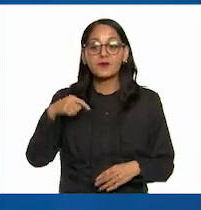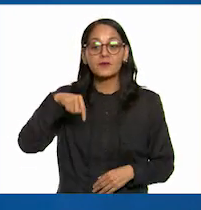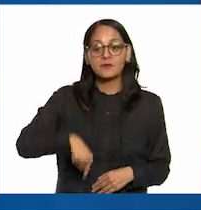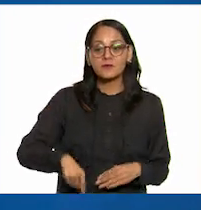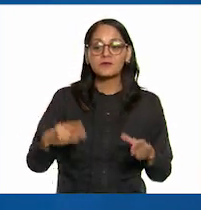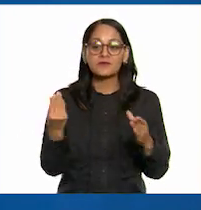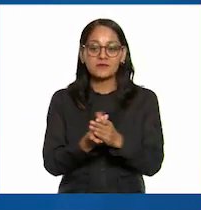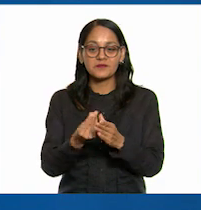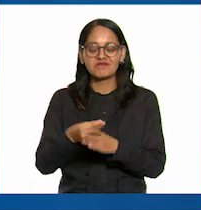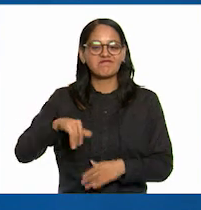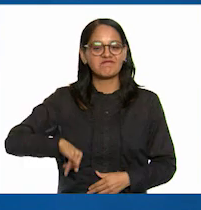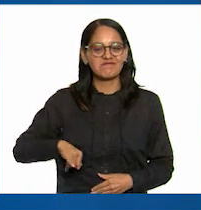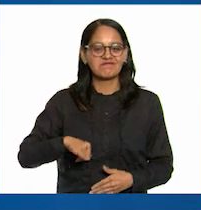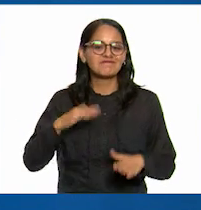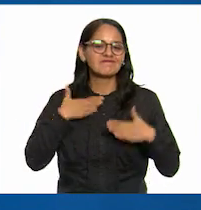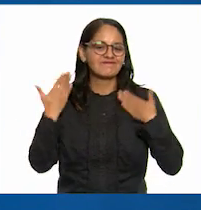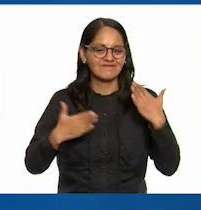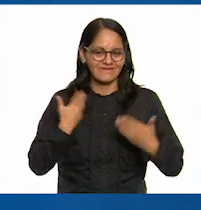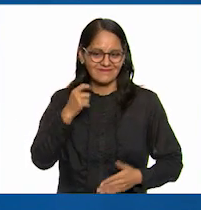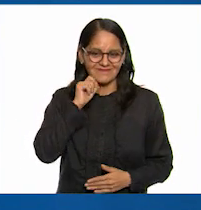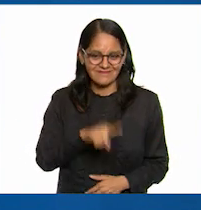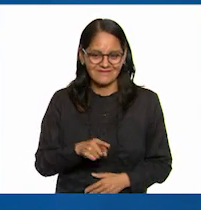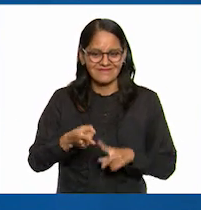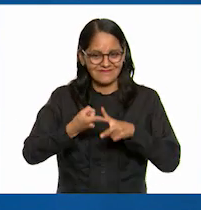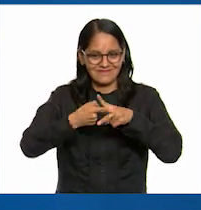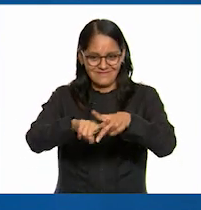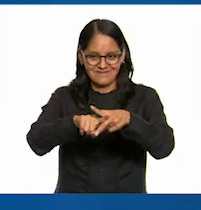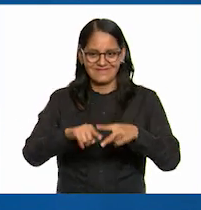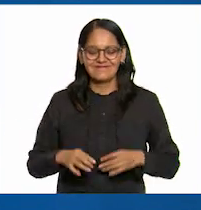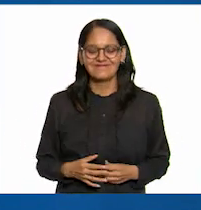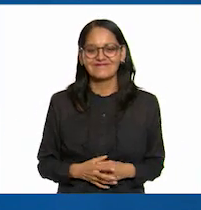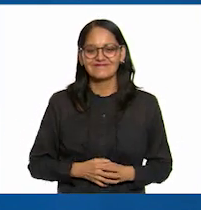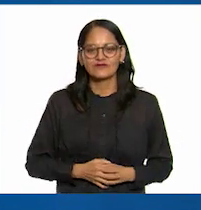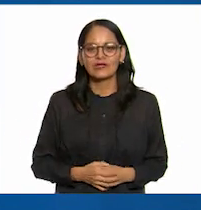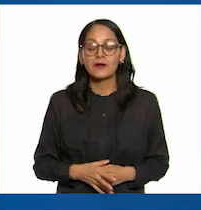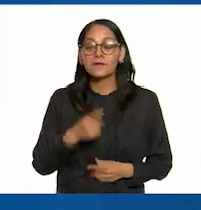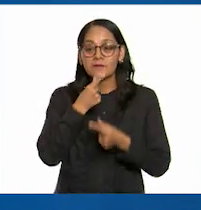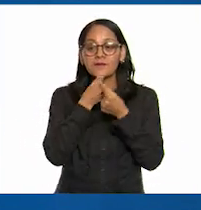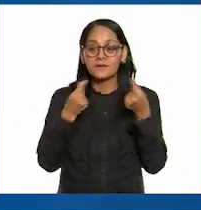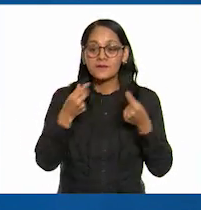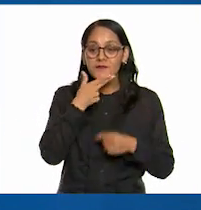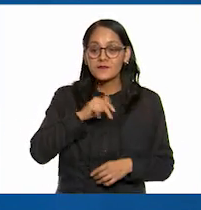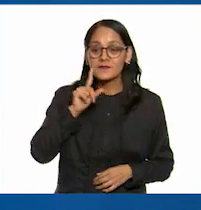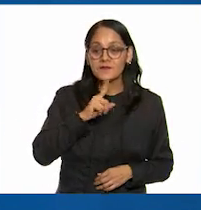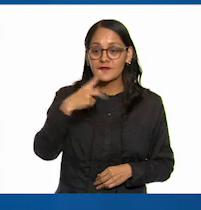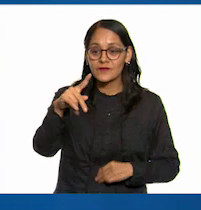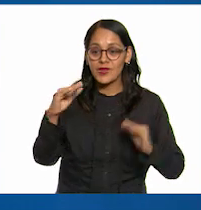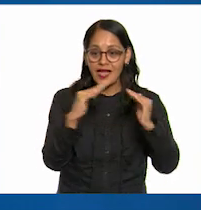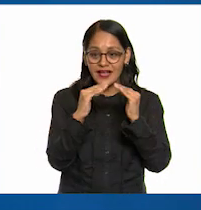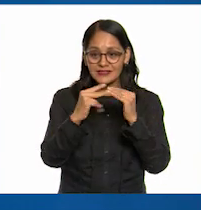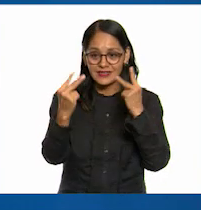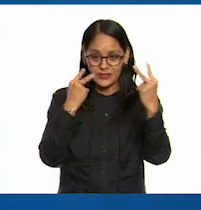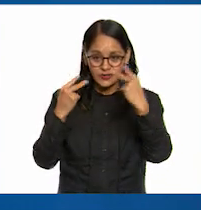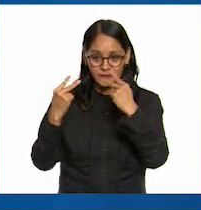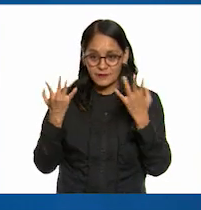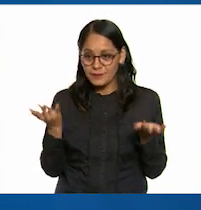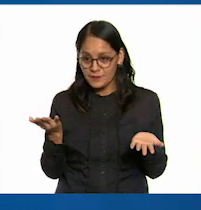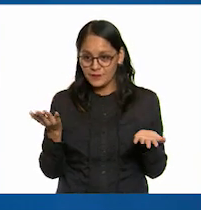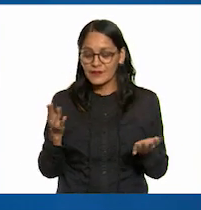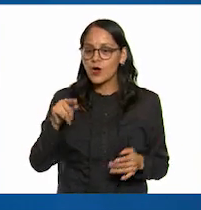e interesante clase comenzamos muy bien niñas y niños que nos vean desde casa y juan carlos